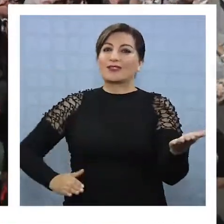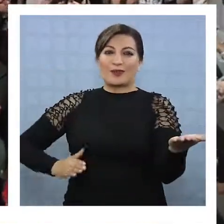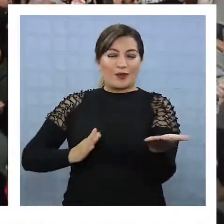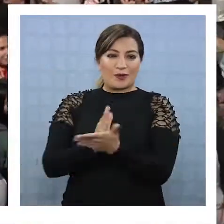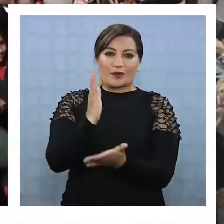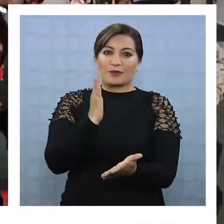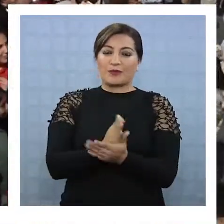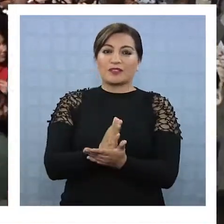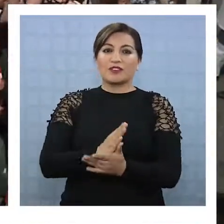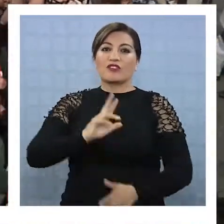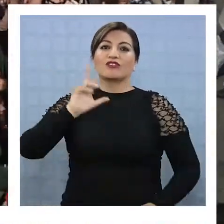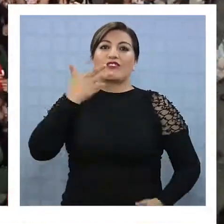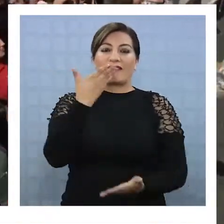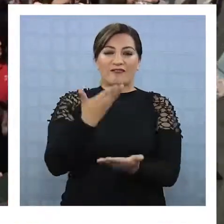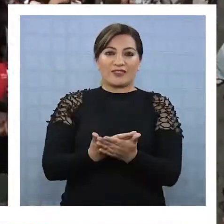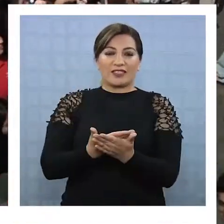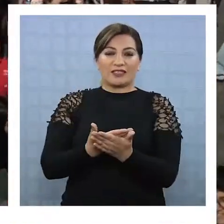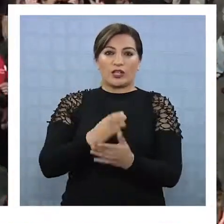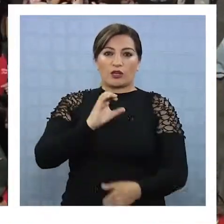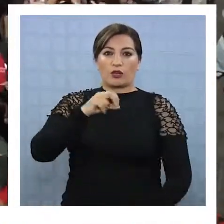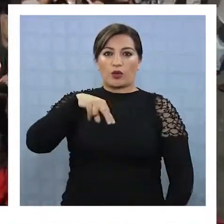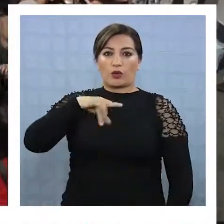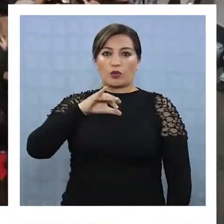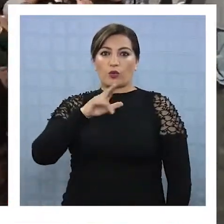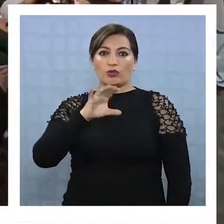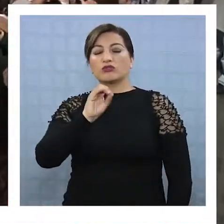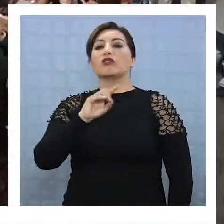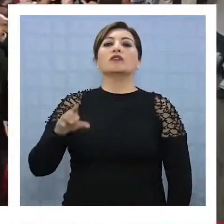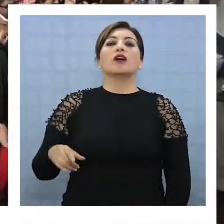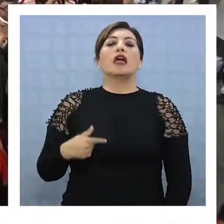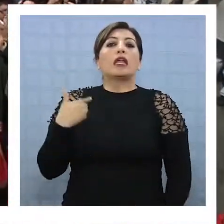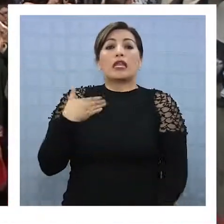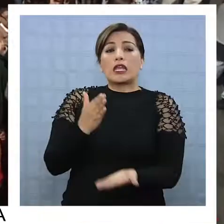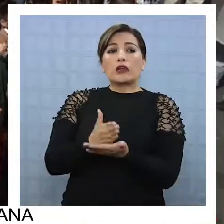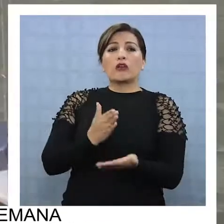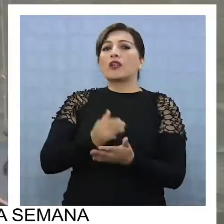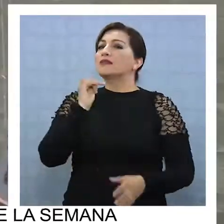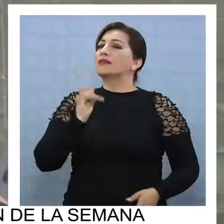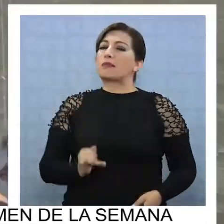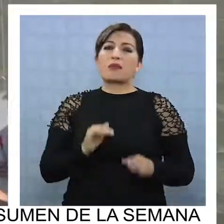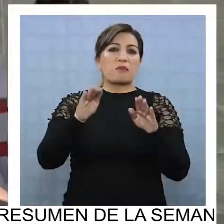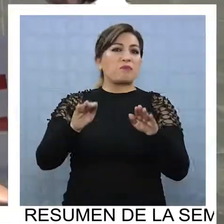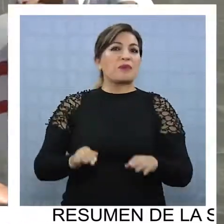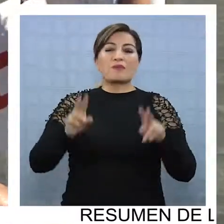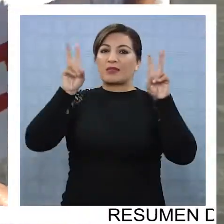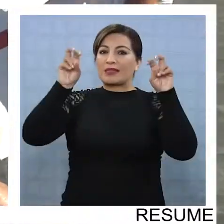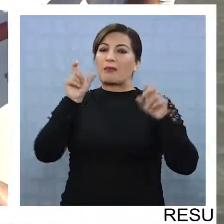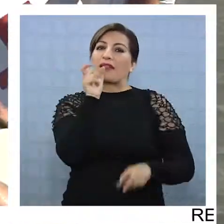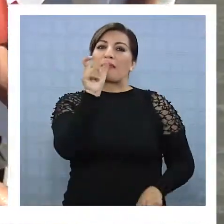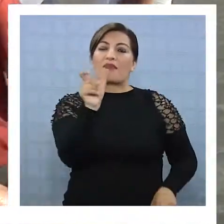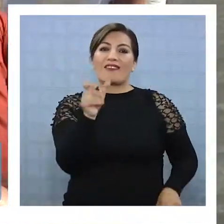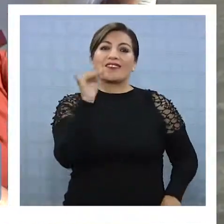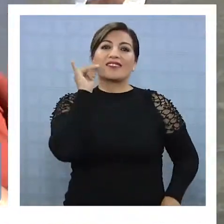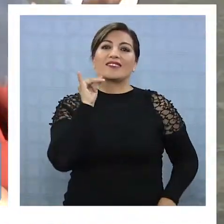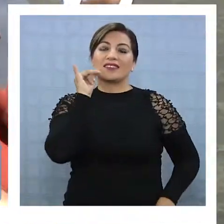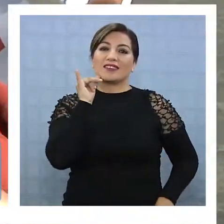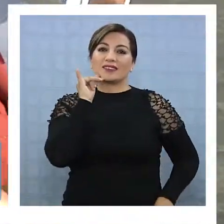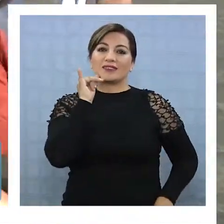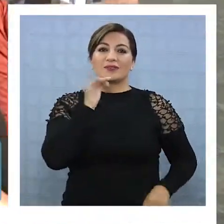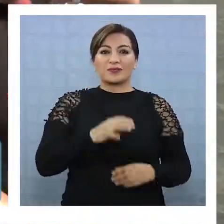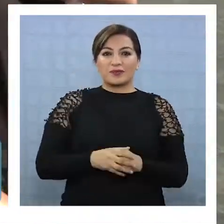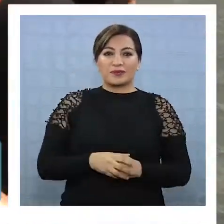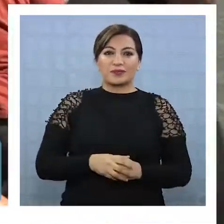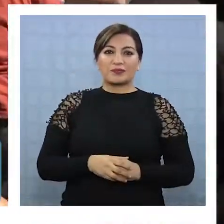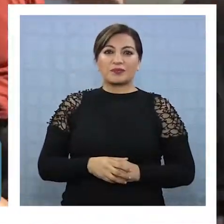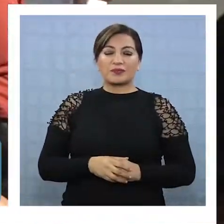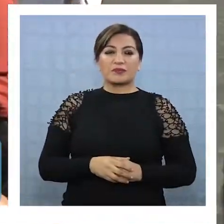oro al lanzamiento de la octava versión de este concurso. En el colegio siempre hablábamos del tema de las palabras y quiqueñas en